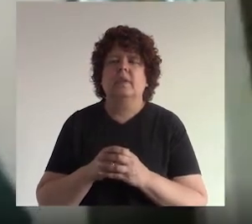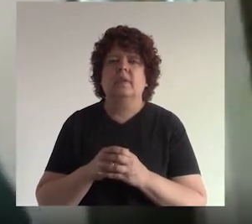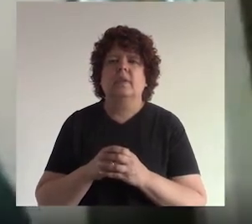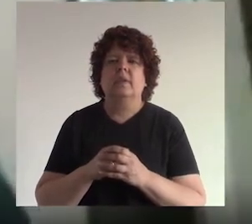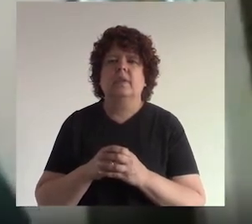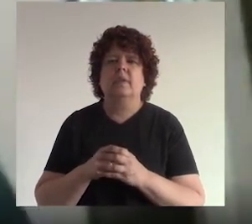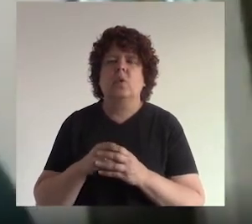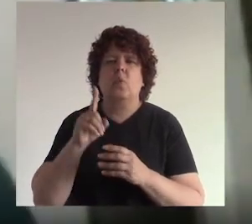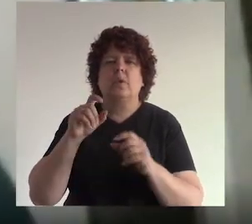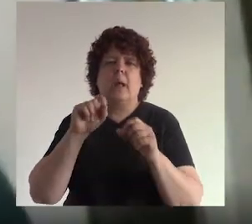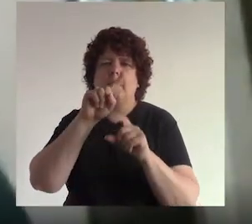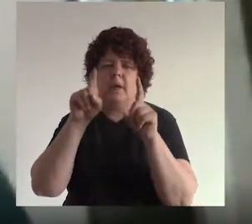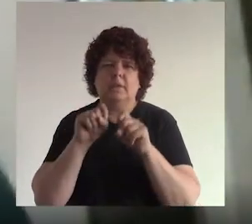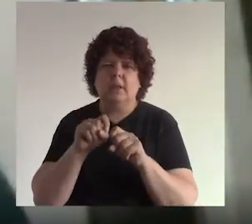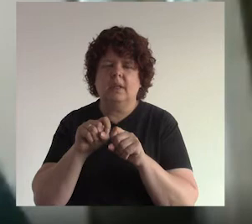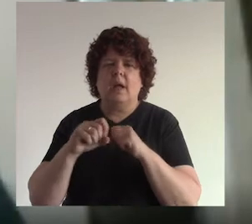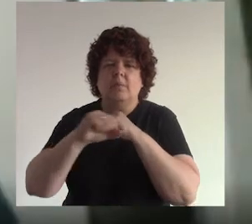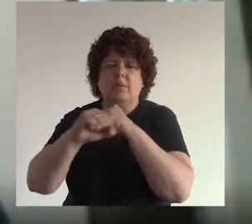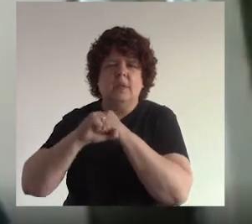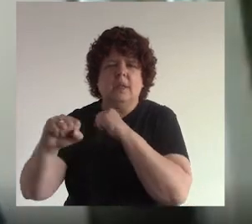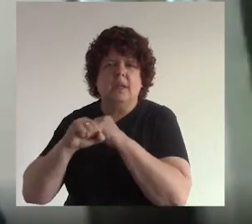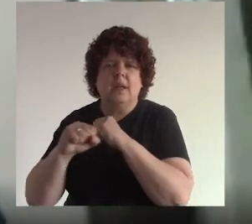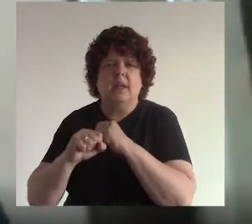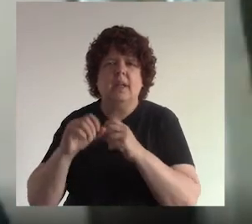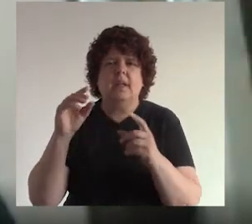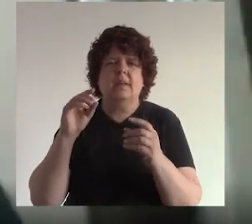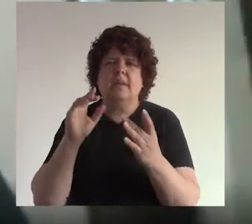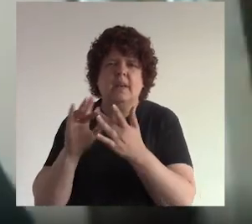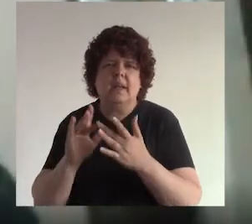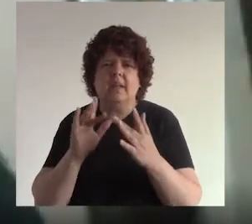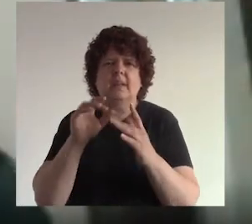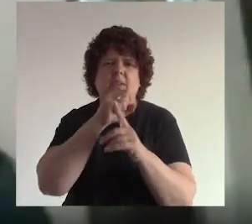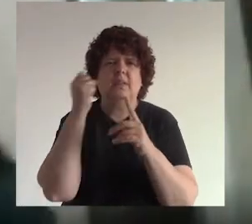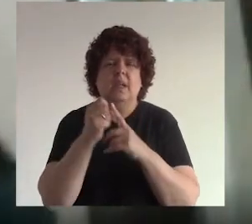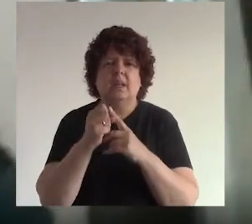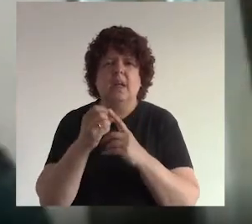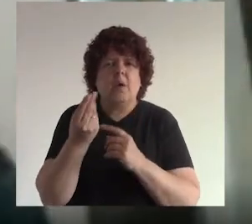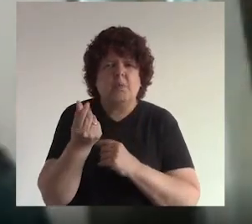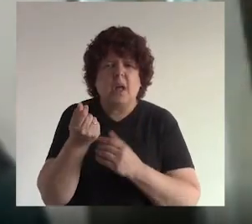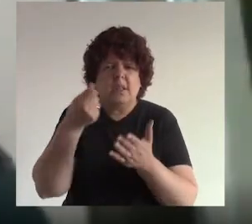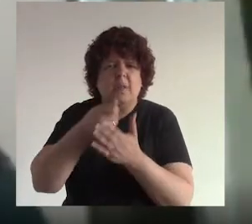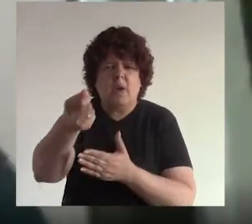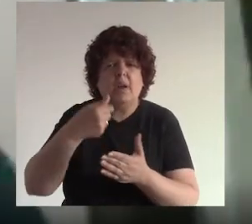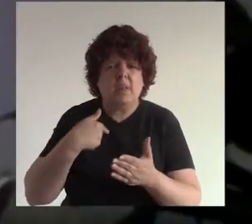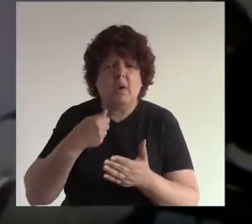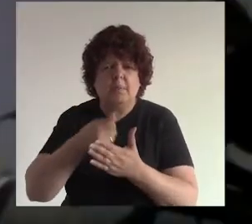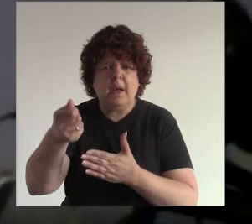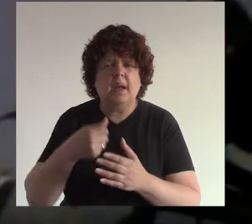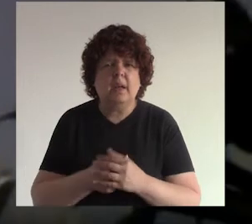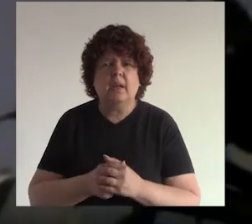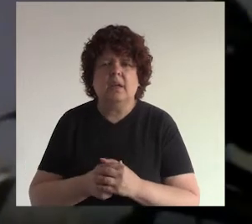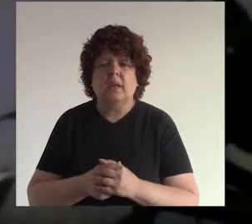Logria Gómez dice una consulta ¿publicar en redes sociales tiene un costo? qué interesante pregunta ah muy buena